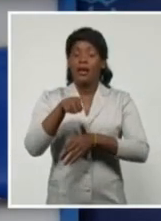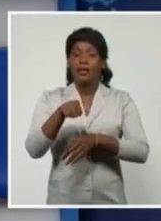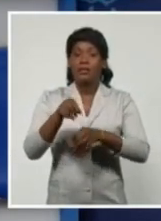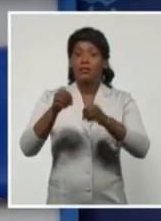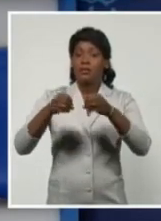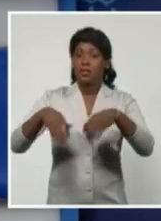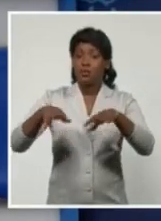Consejo de Defensa.